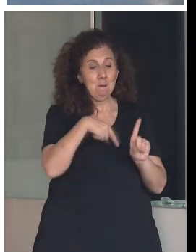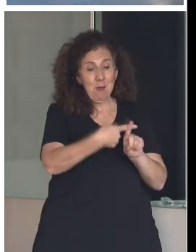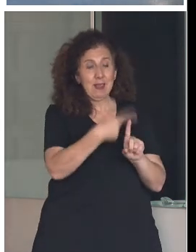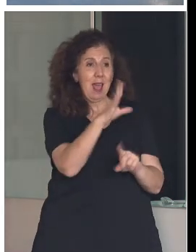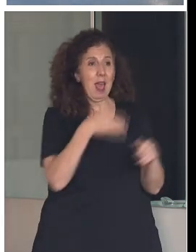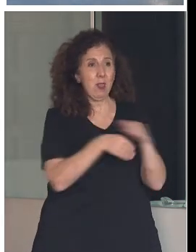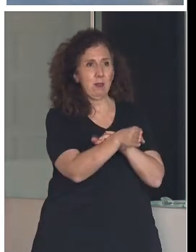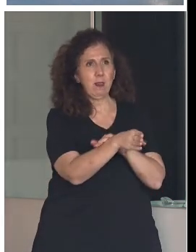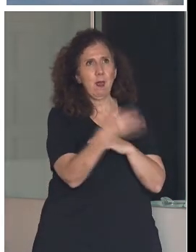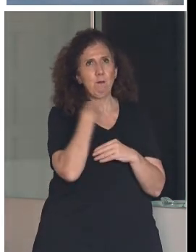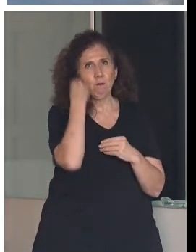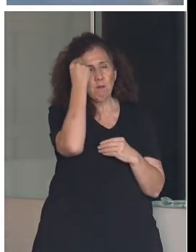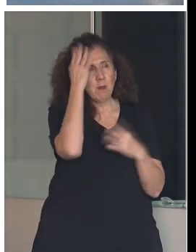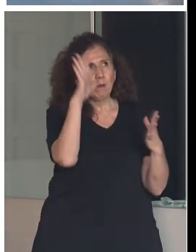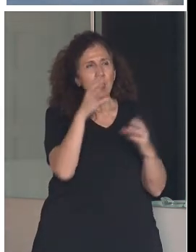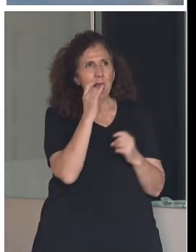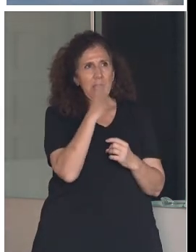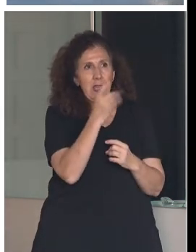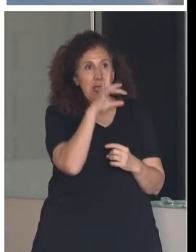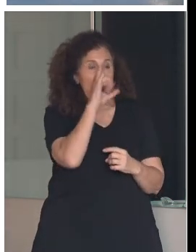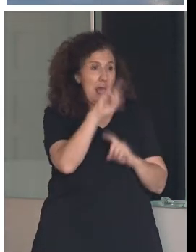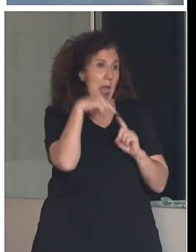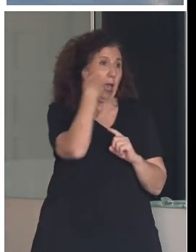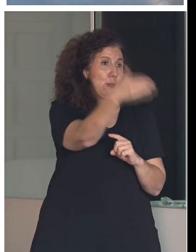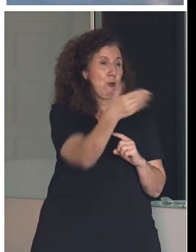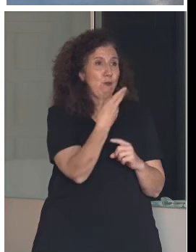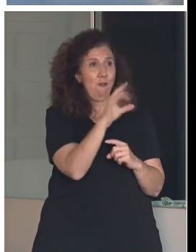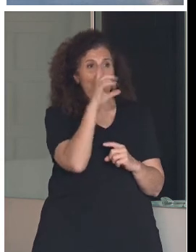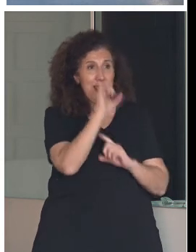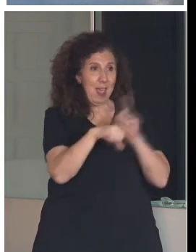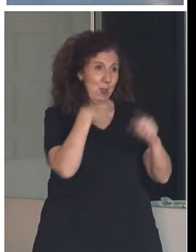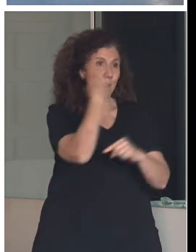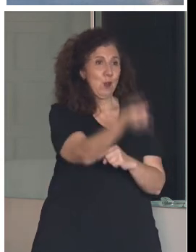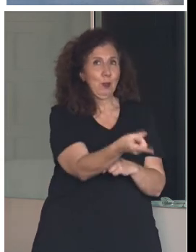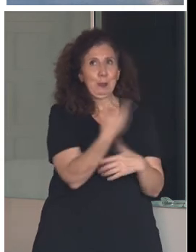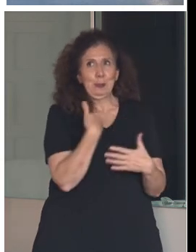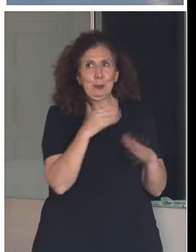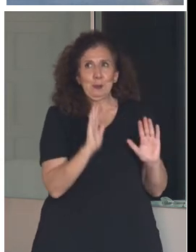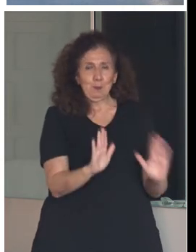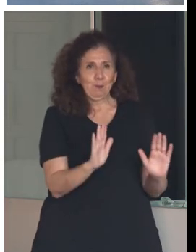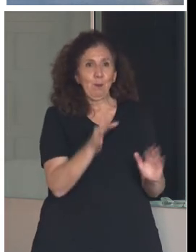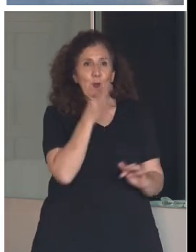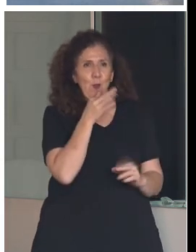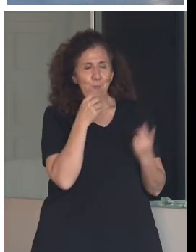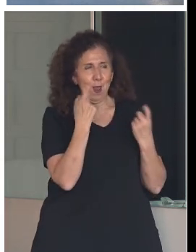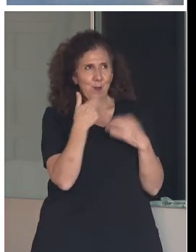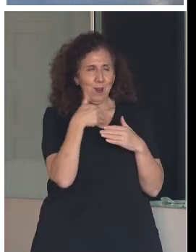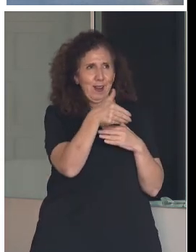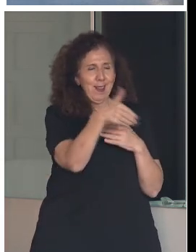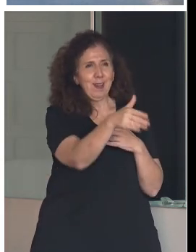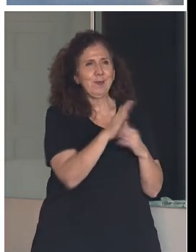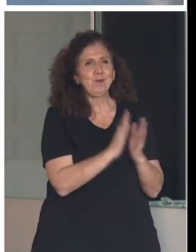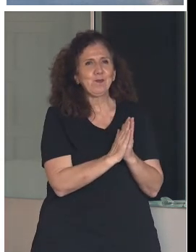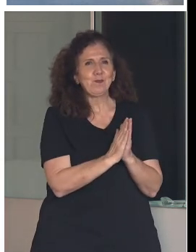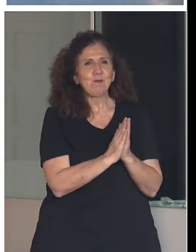estos 15 años, 15, 20 años, pero ya veis, nosotros nos quedan todavía 15 años o 20,